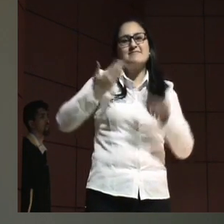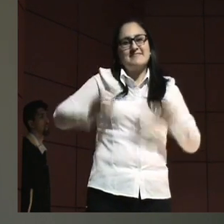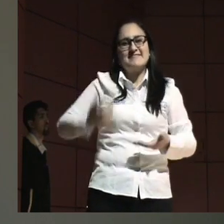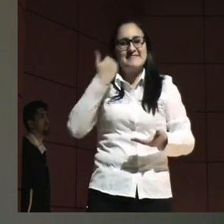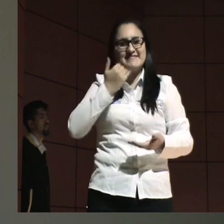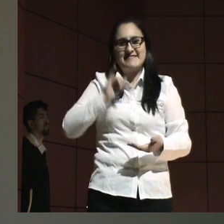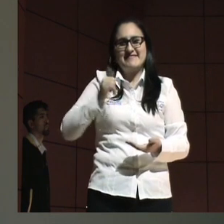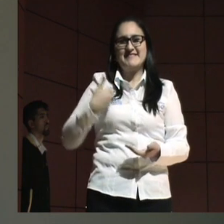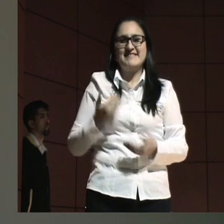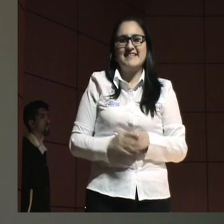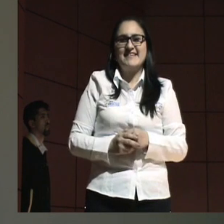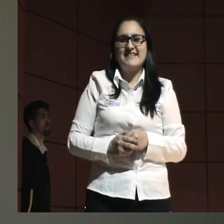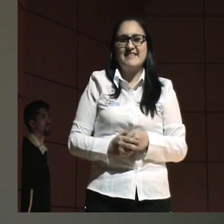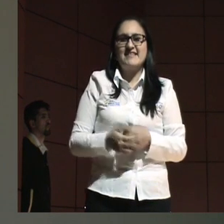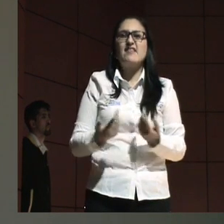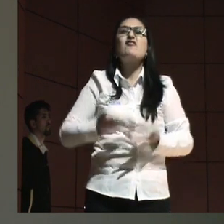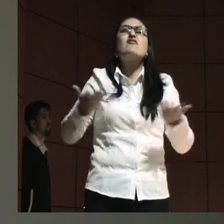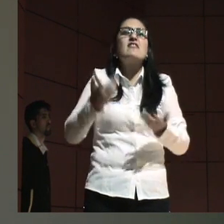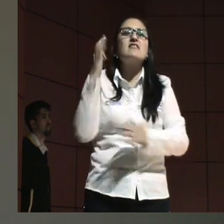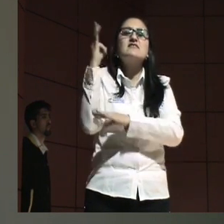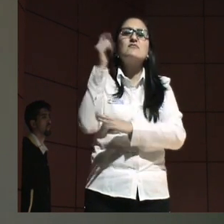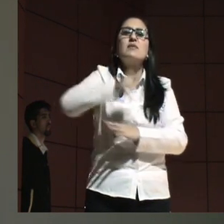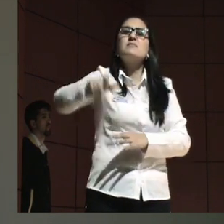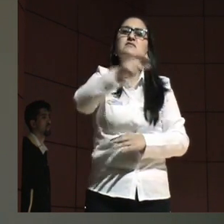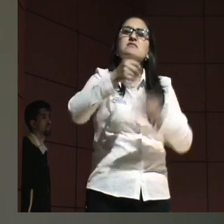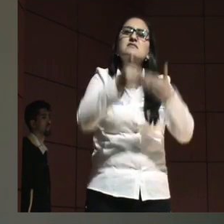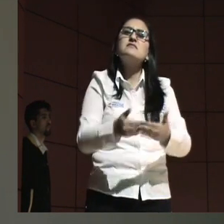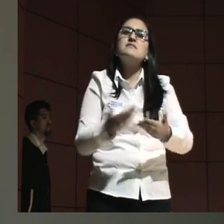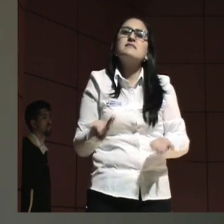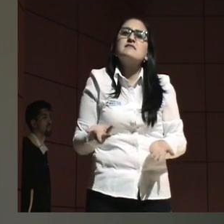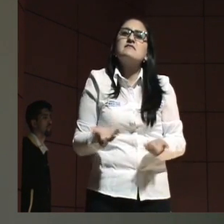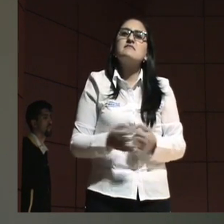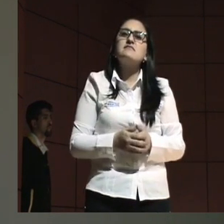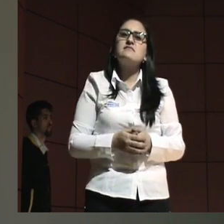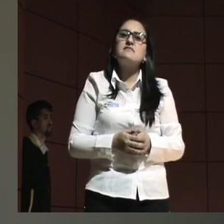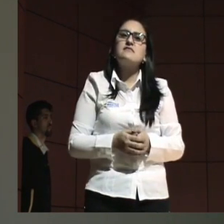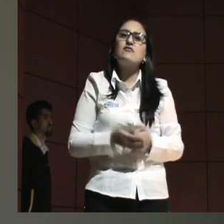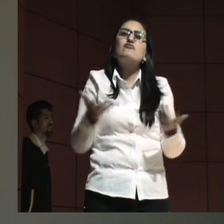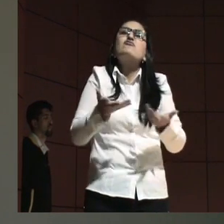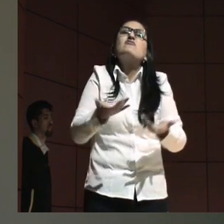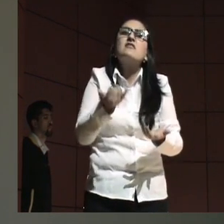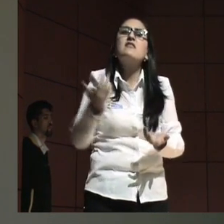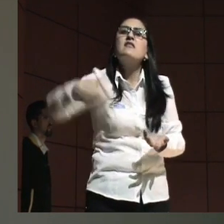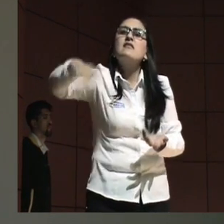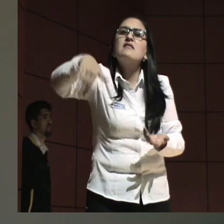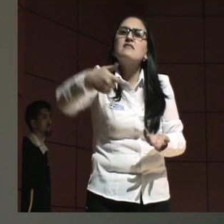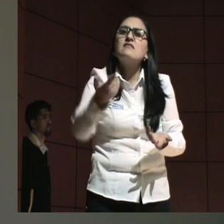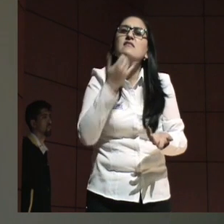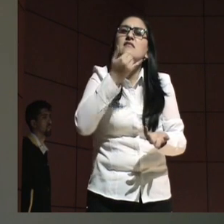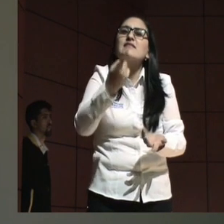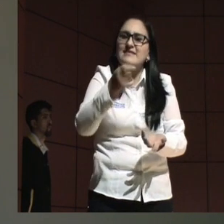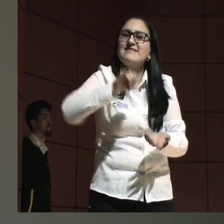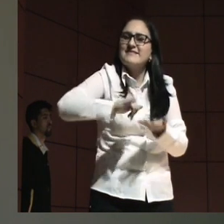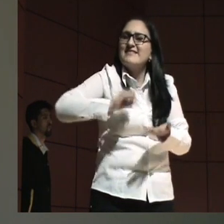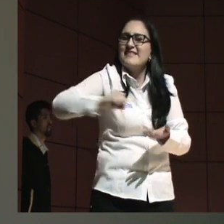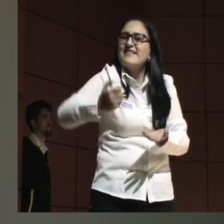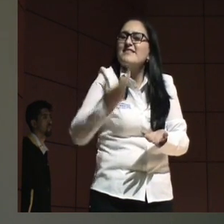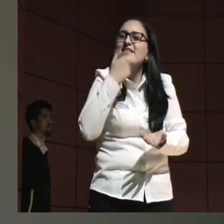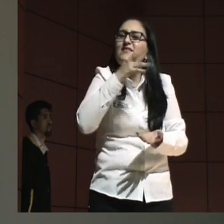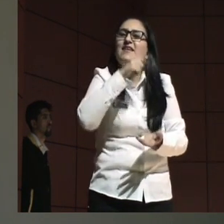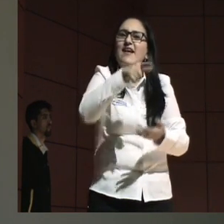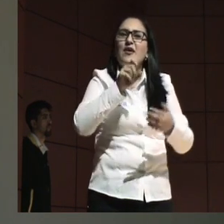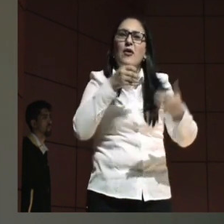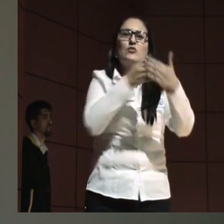ella. ¿Y dónde quedaría el testimonio de las personas con discapacidad? ¿Y dónde quedaría eso de que el acusado y